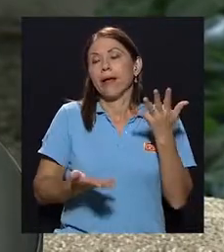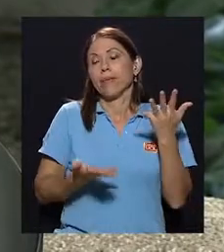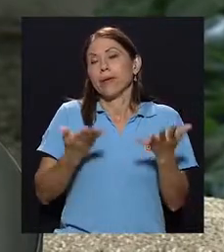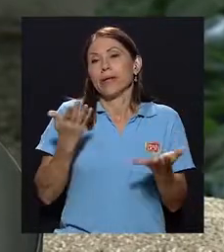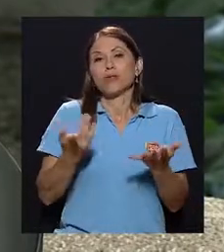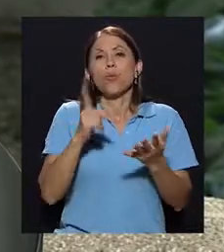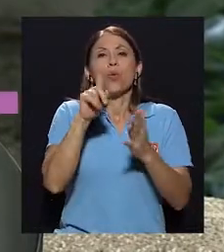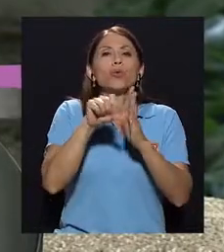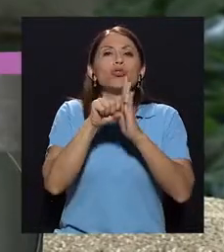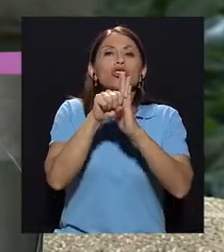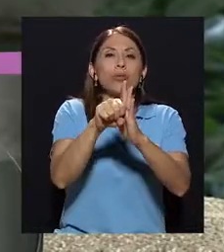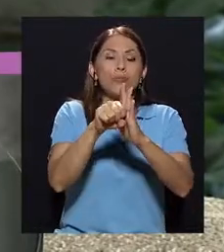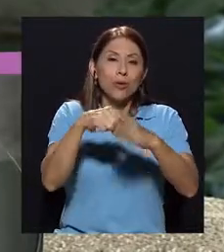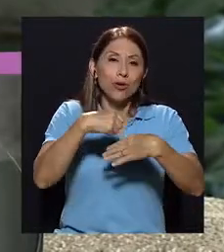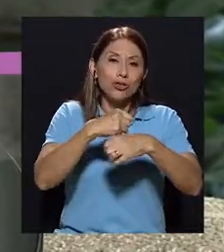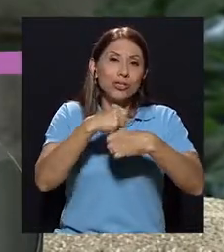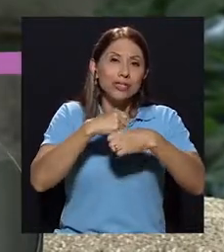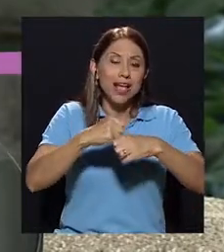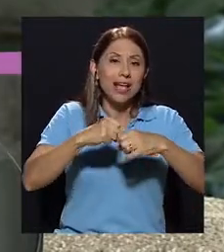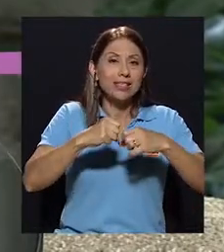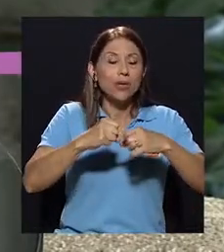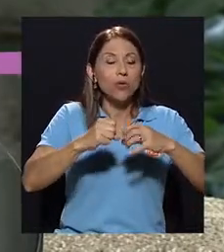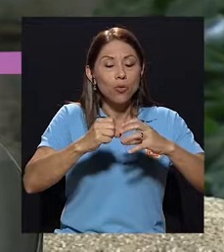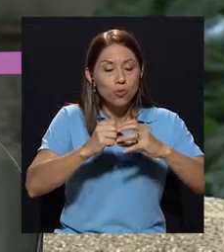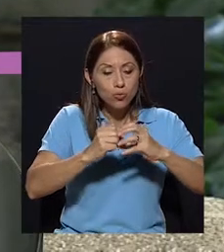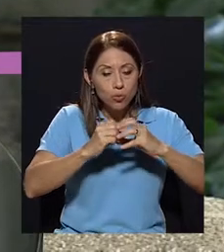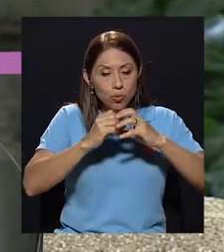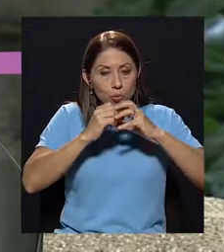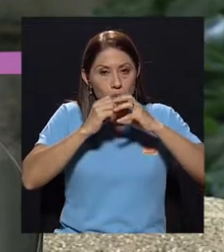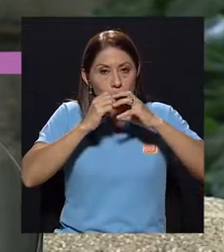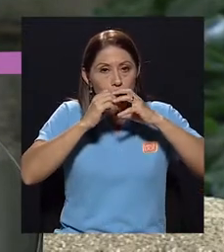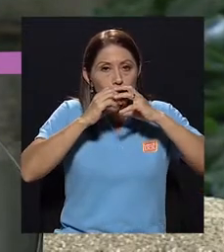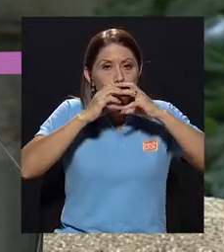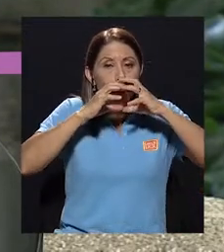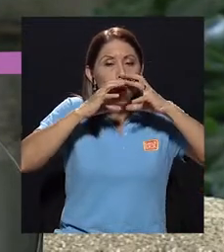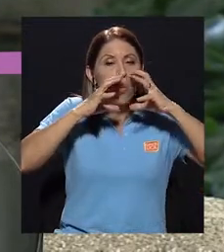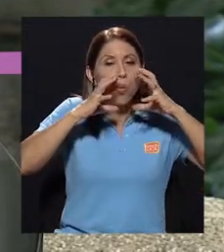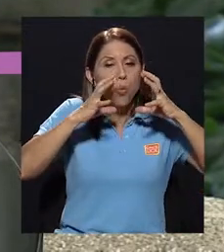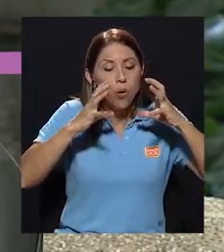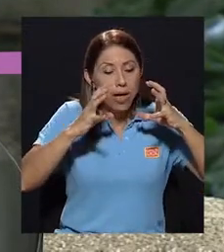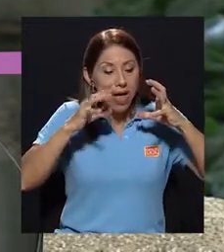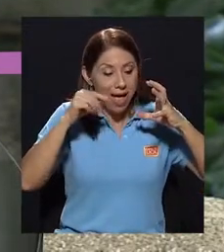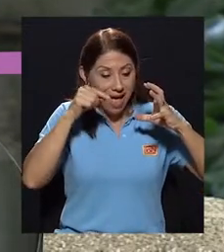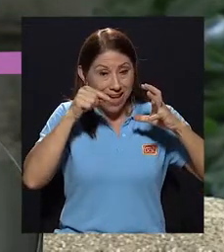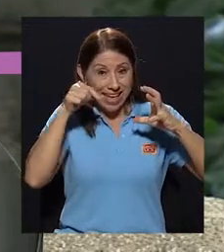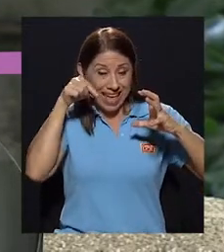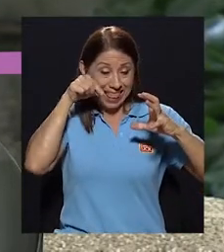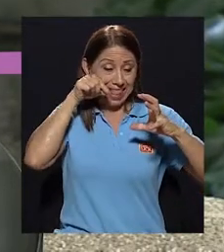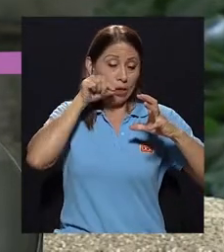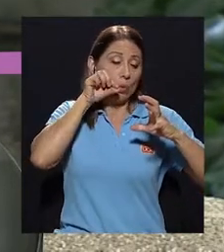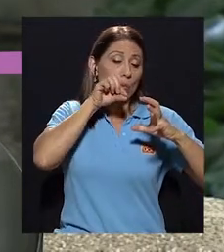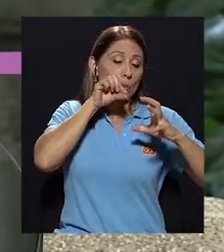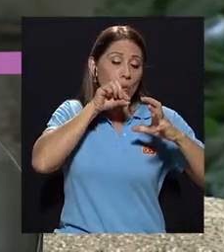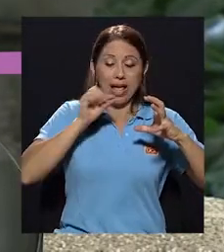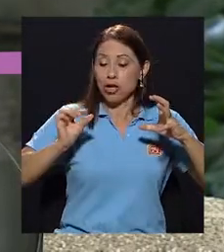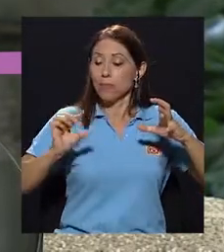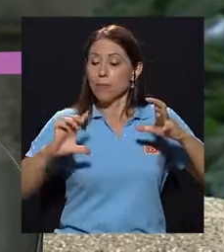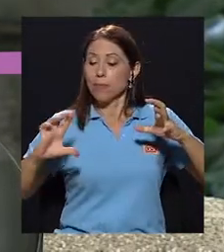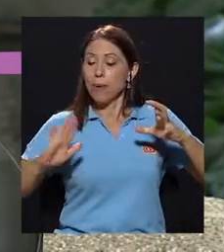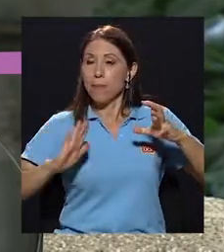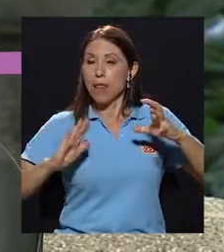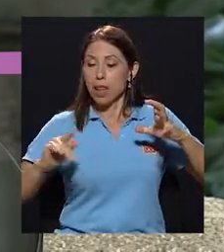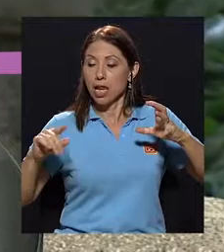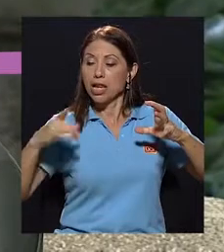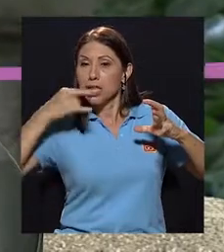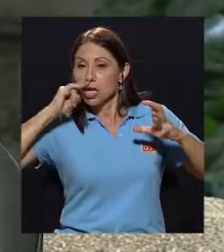globo y en el globo se deposita una hojita que dedica todo lo que el niño siente y ese globo se va al